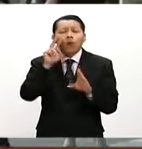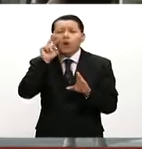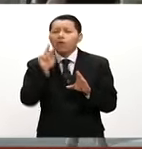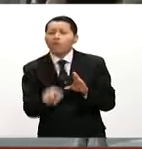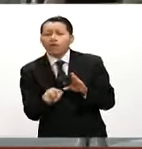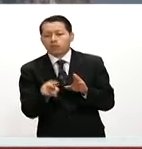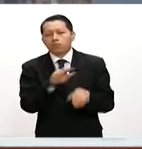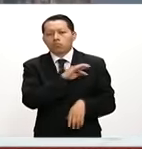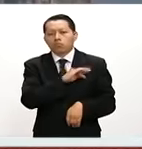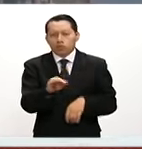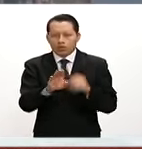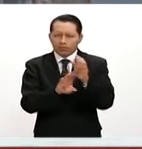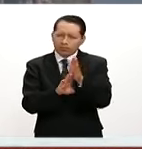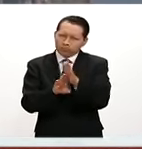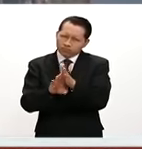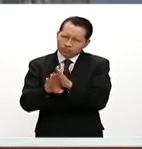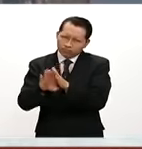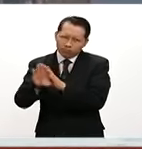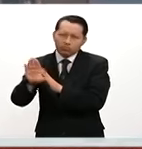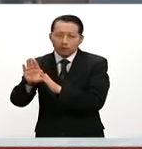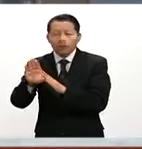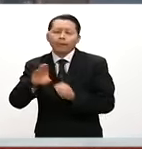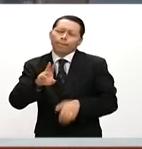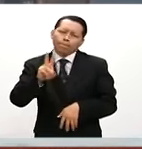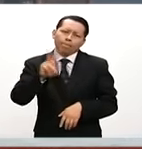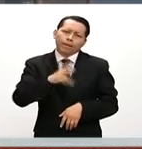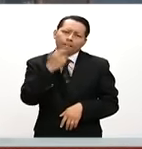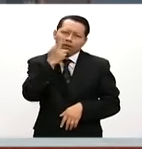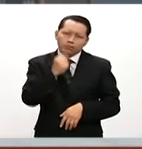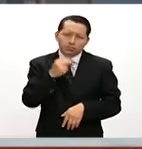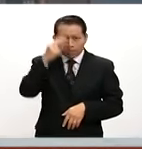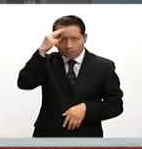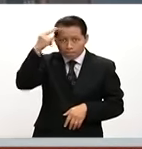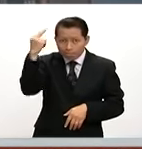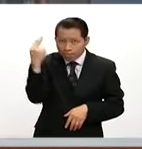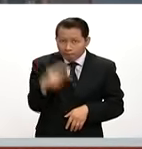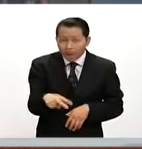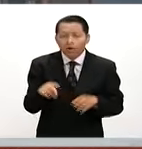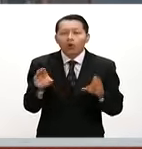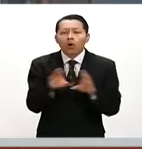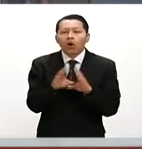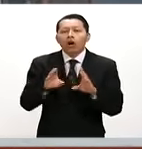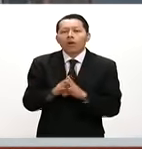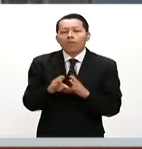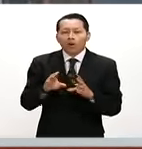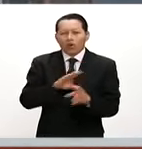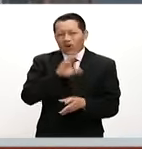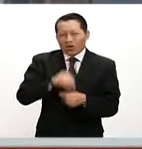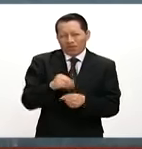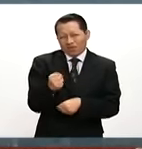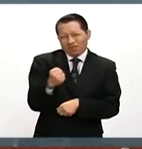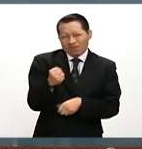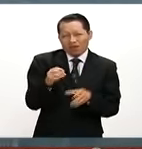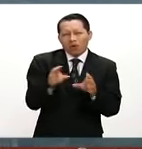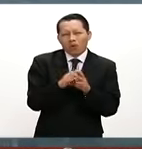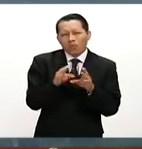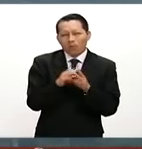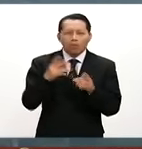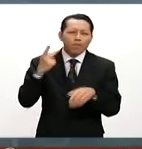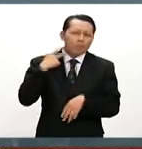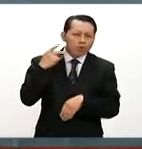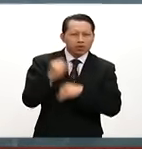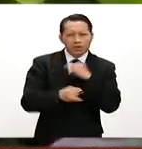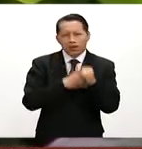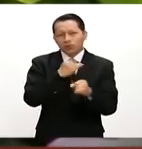ascendente. Repito, si bien es cierto que México no es un gran actor en términos de la política